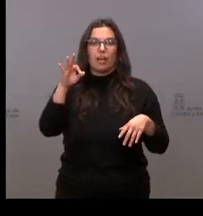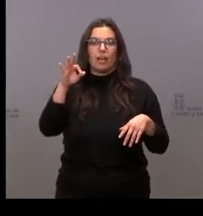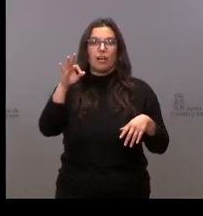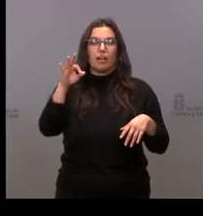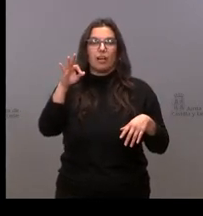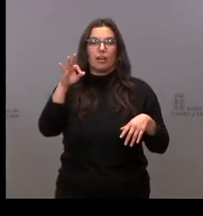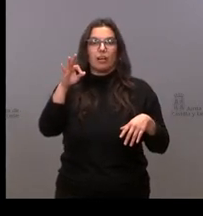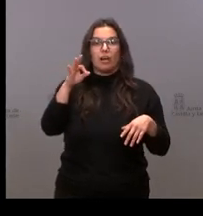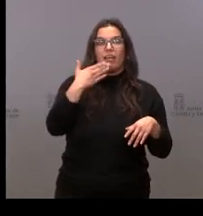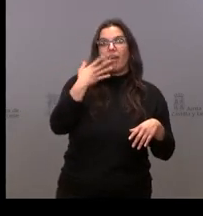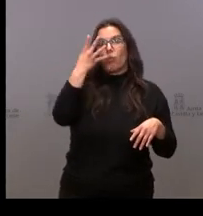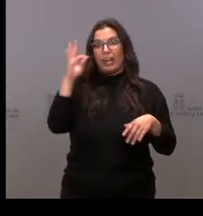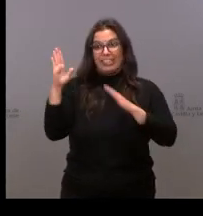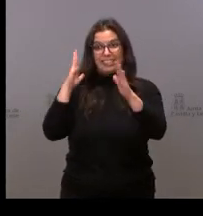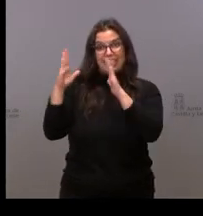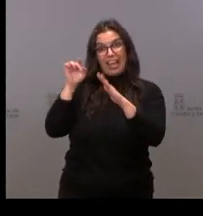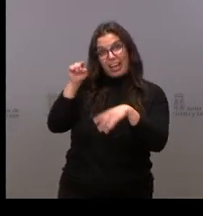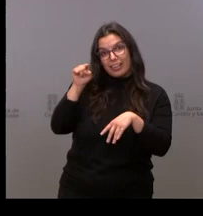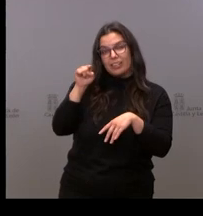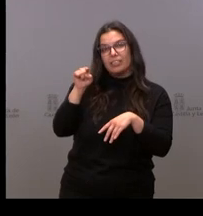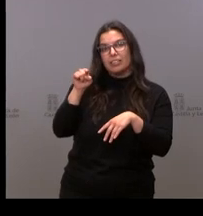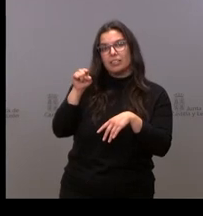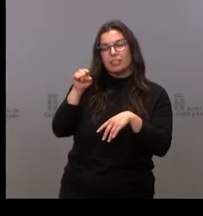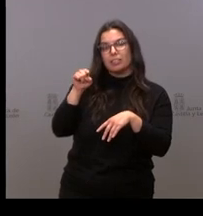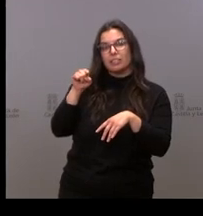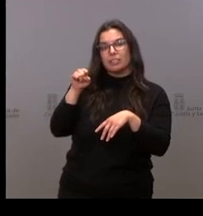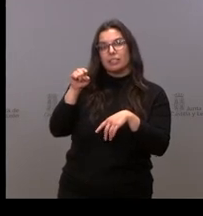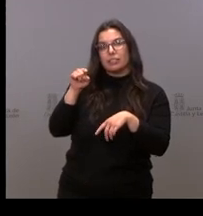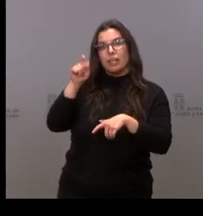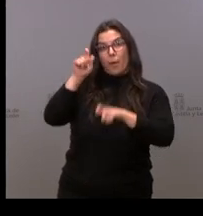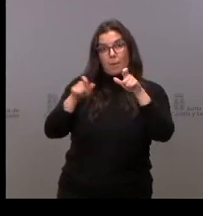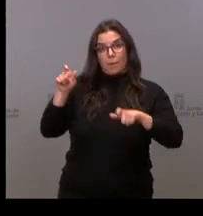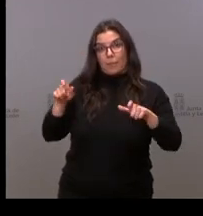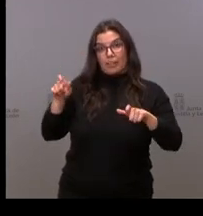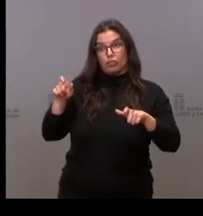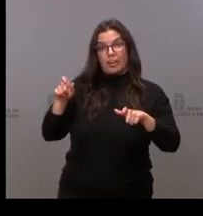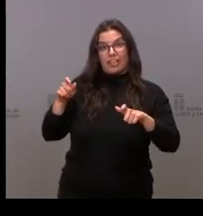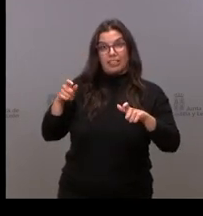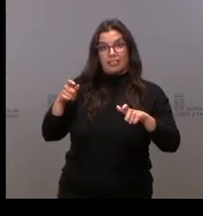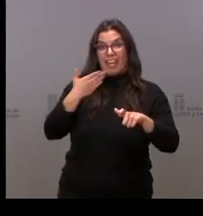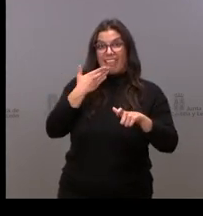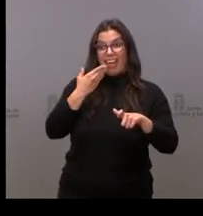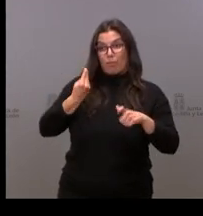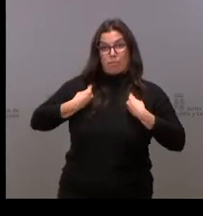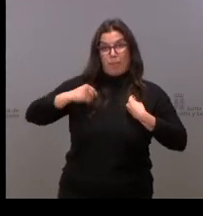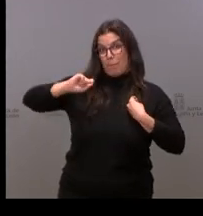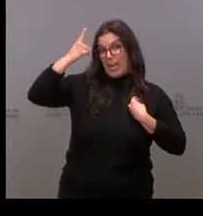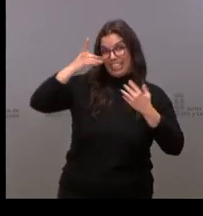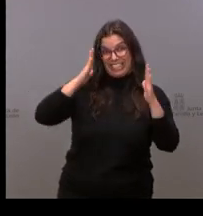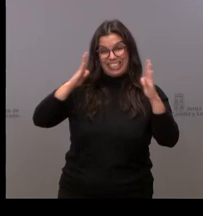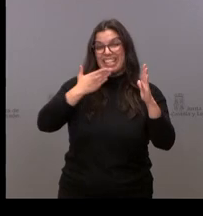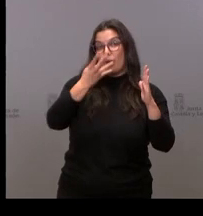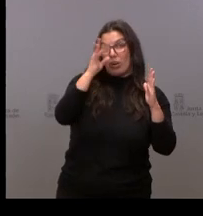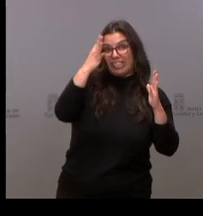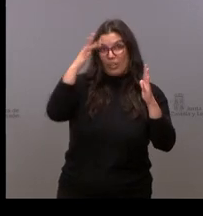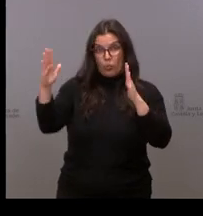50 años y 40 años, la pirámide poblacional se ensancha. Si hay suficientes, si tienen suficientes